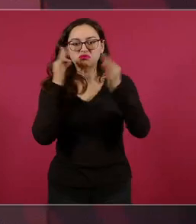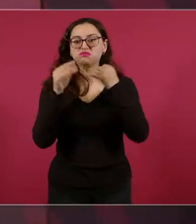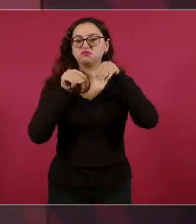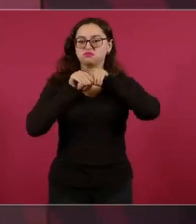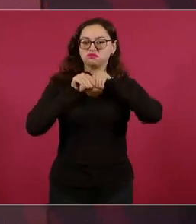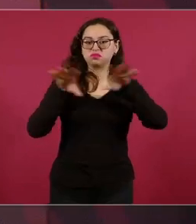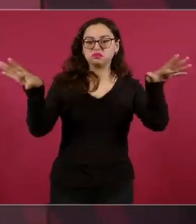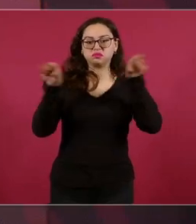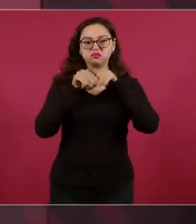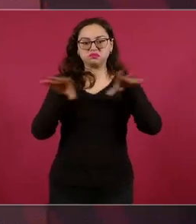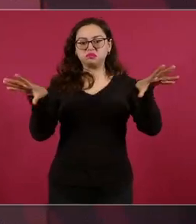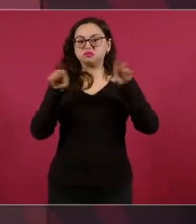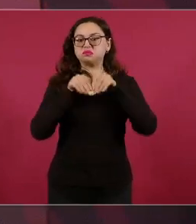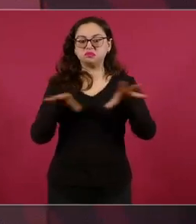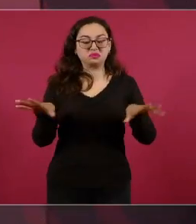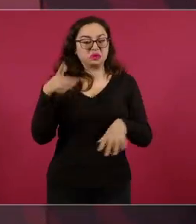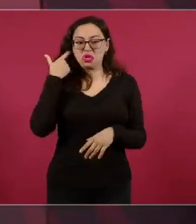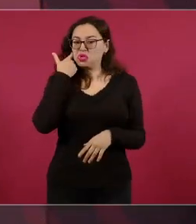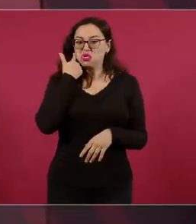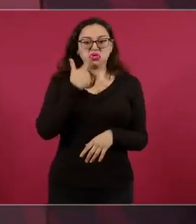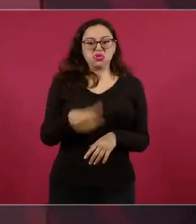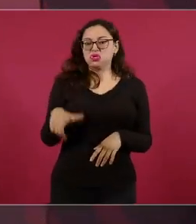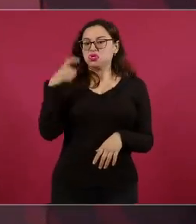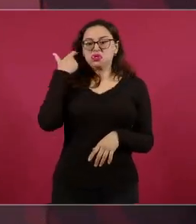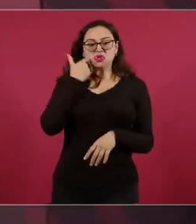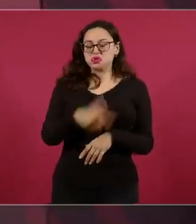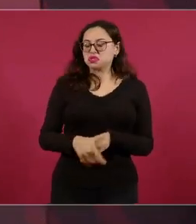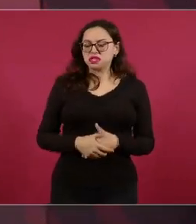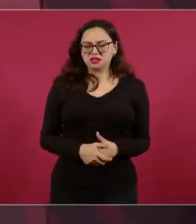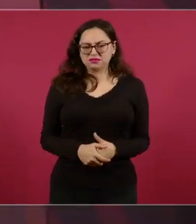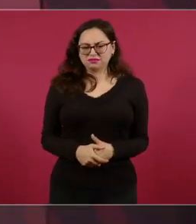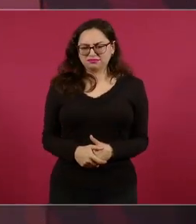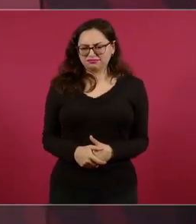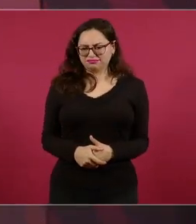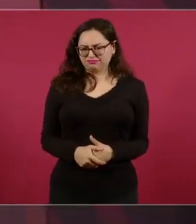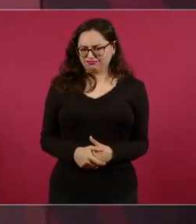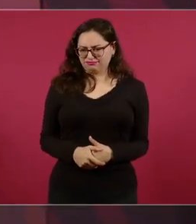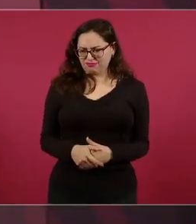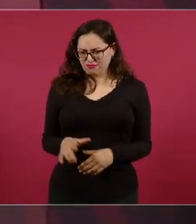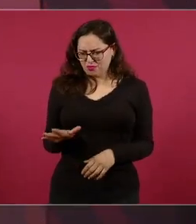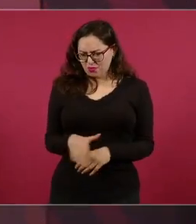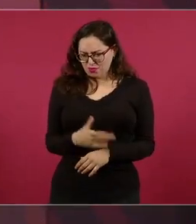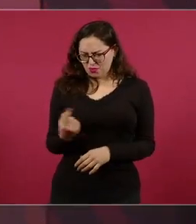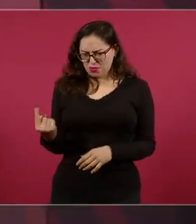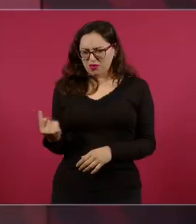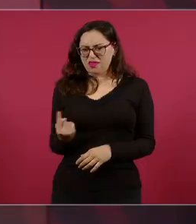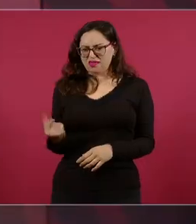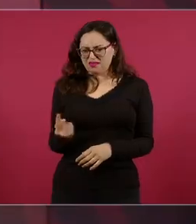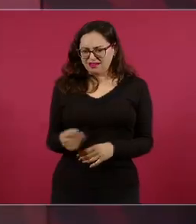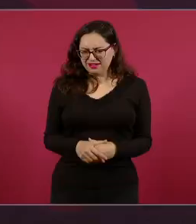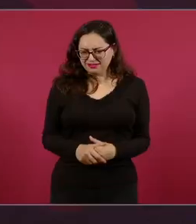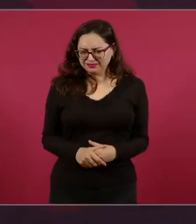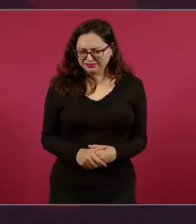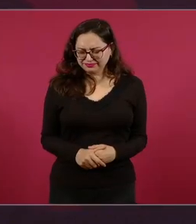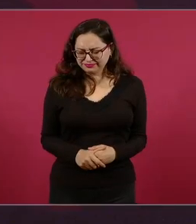no quieren que el pueblo elija a los jueces.